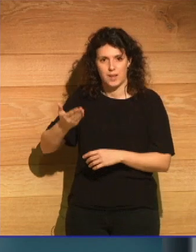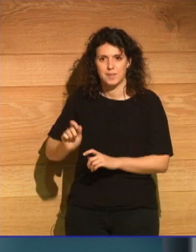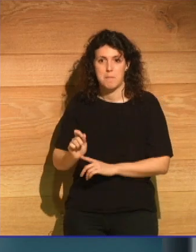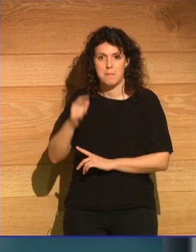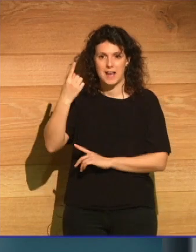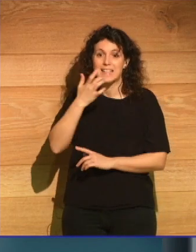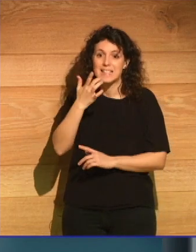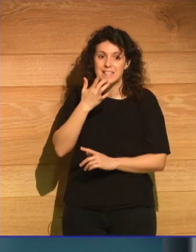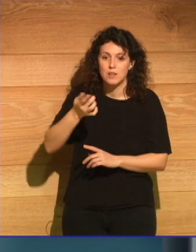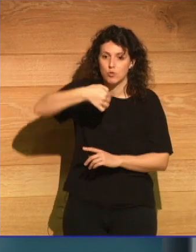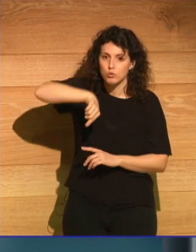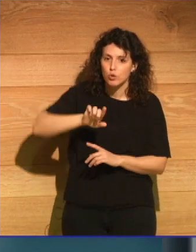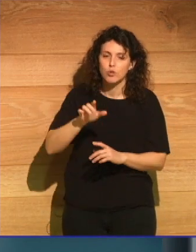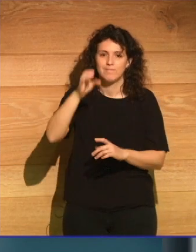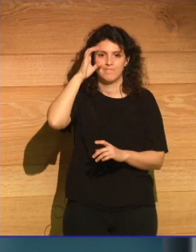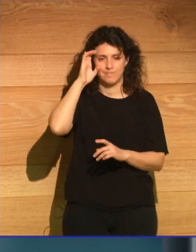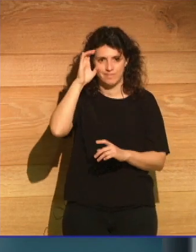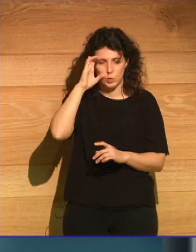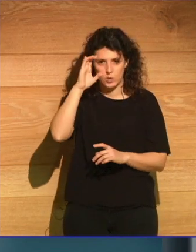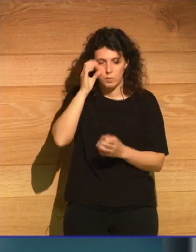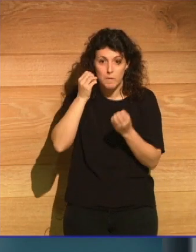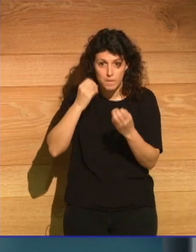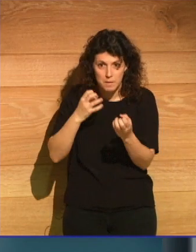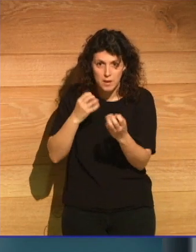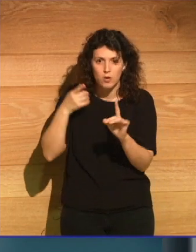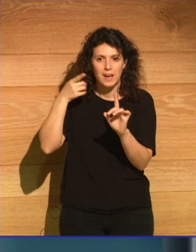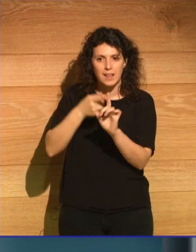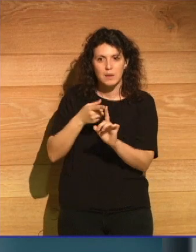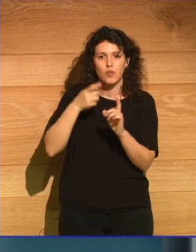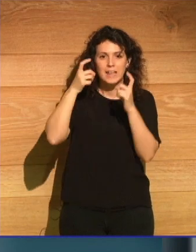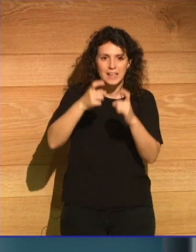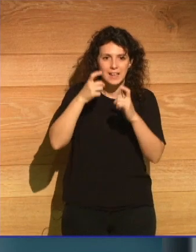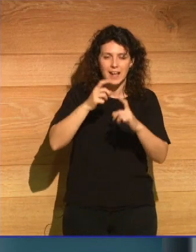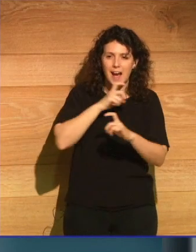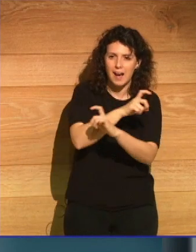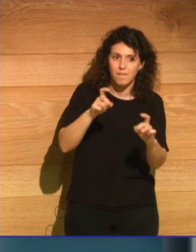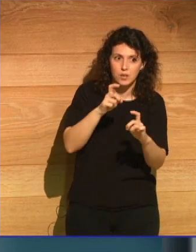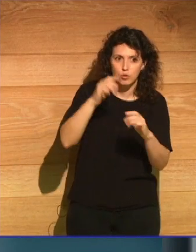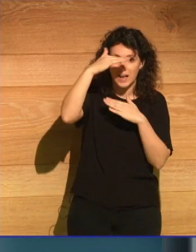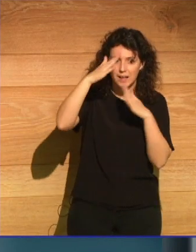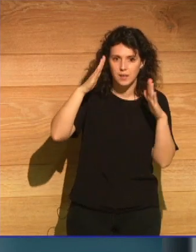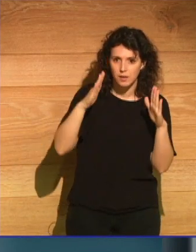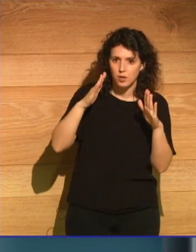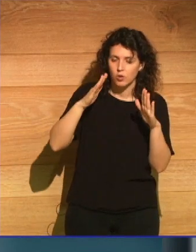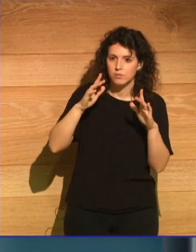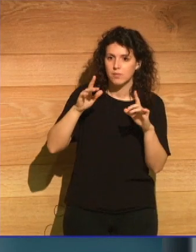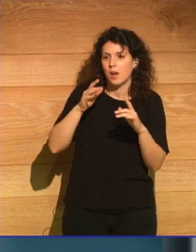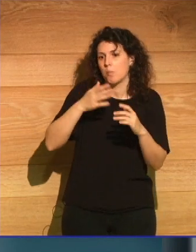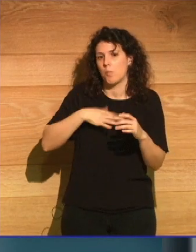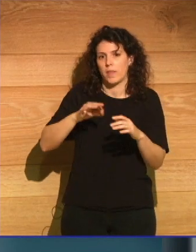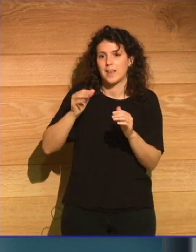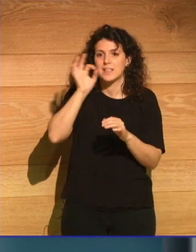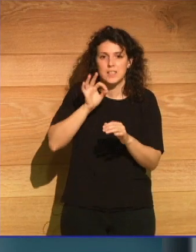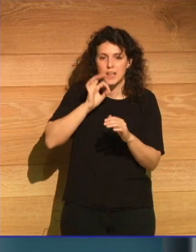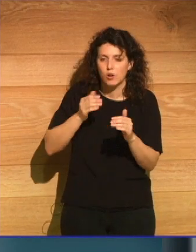si aguzamos los oídos, para intentar atender a las llamadas de quienes tardarán aún siglos en nacer. Si